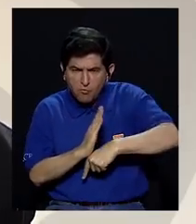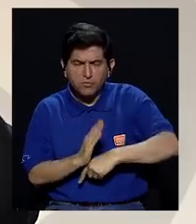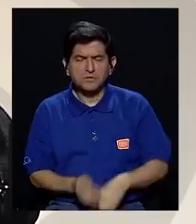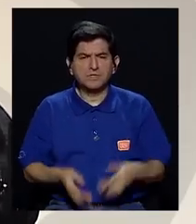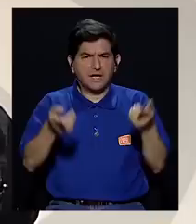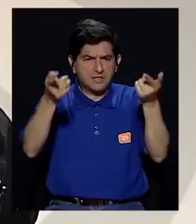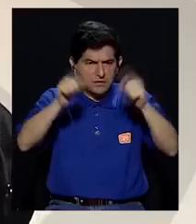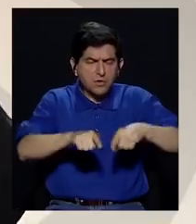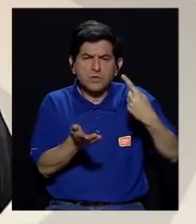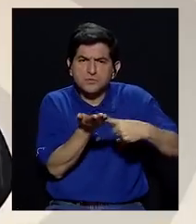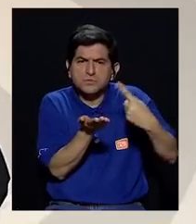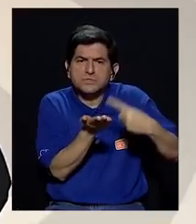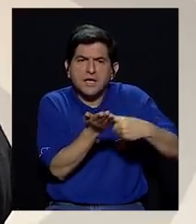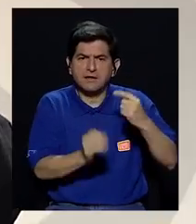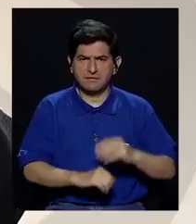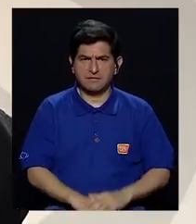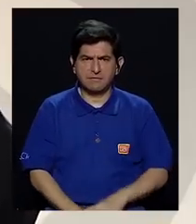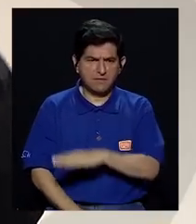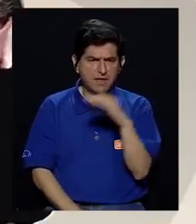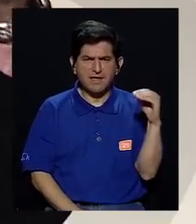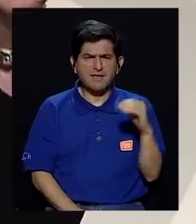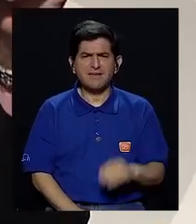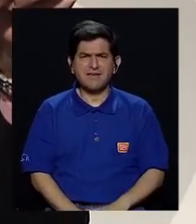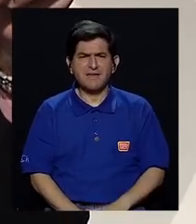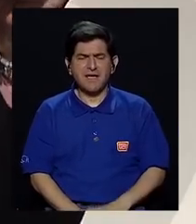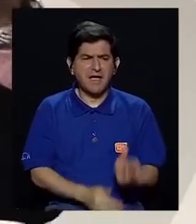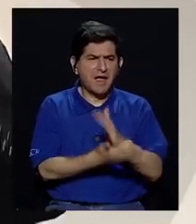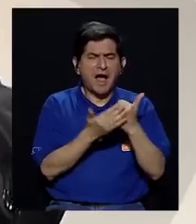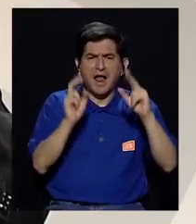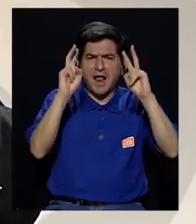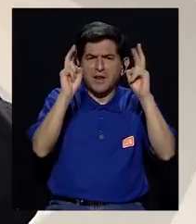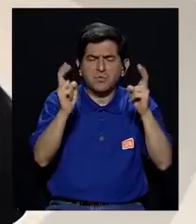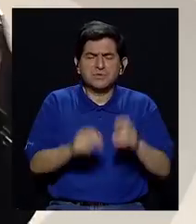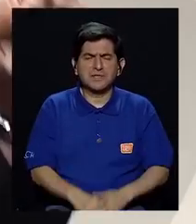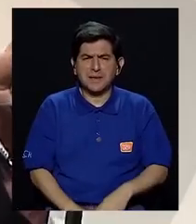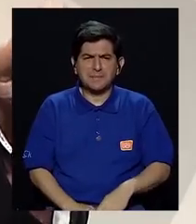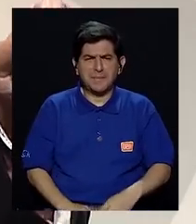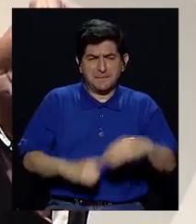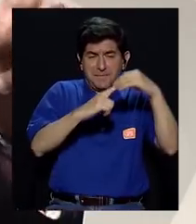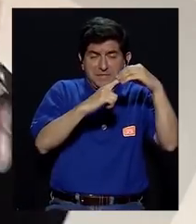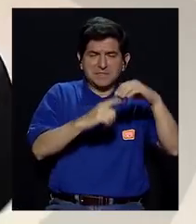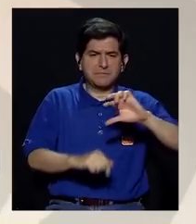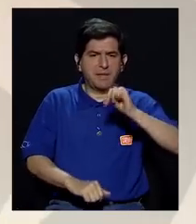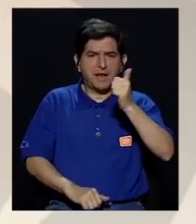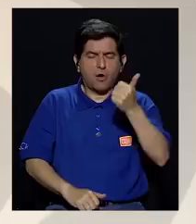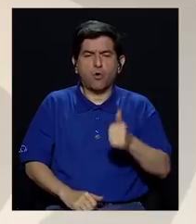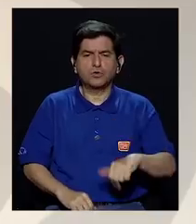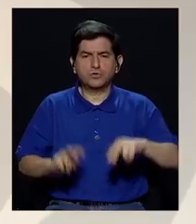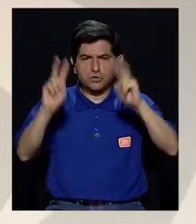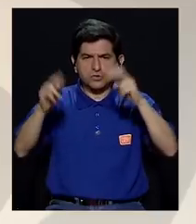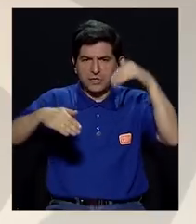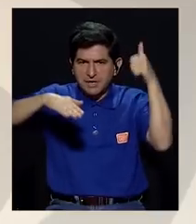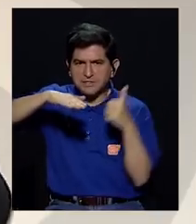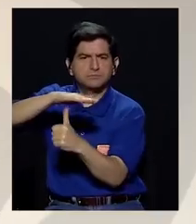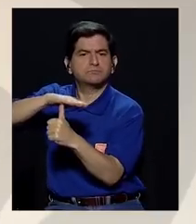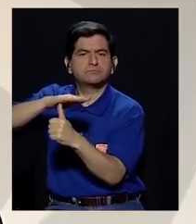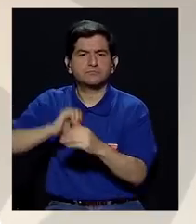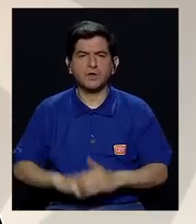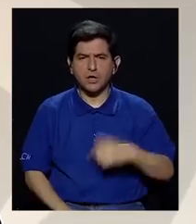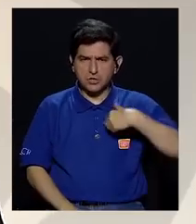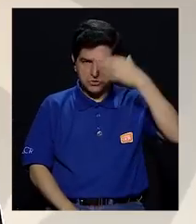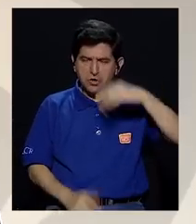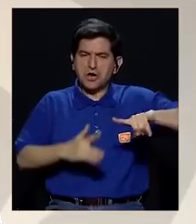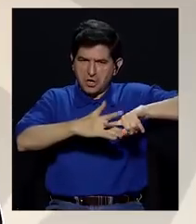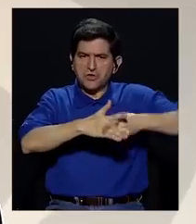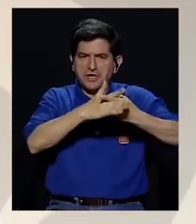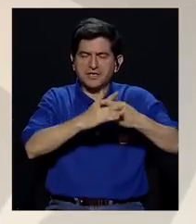está efectivamente en discusión y por qué se privilegian unos temas y unas agendas y se ocultan otros. Entonces, me parece que eso es un tema